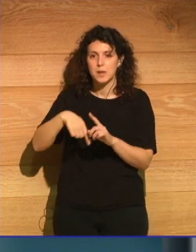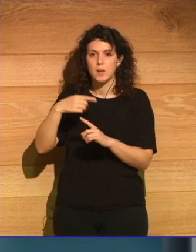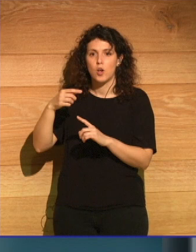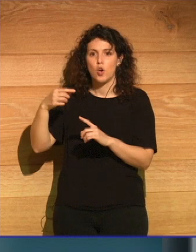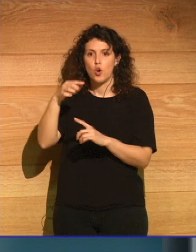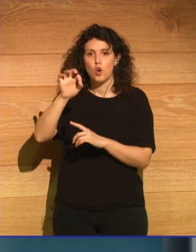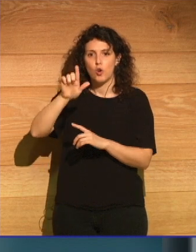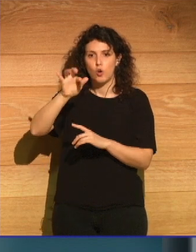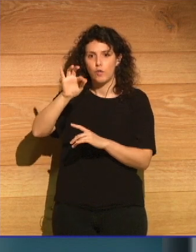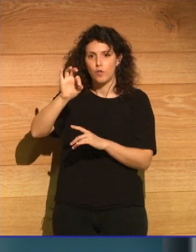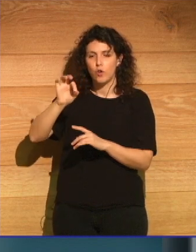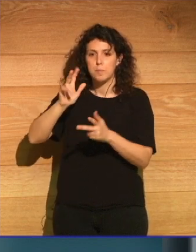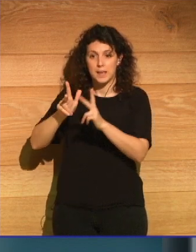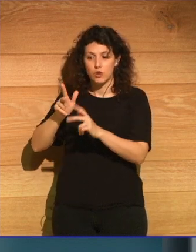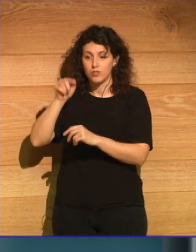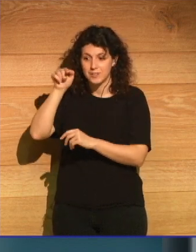ya está ocurriendo.